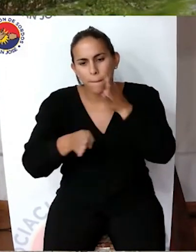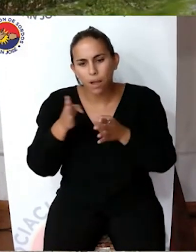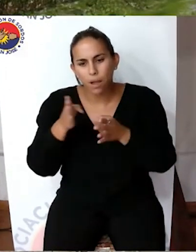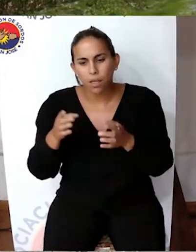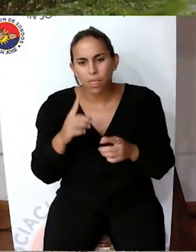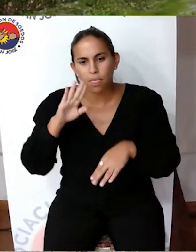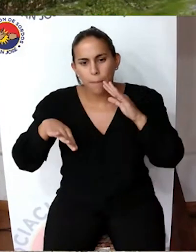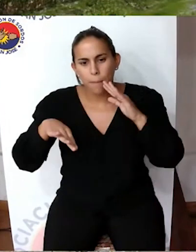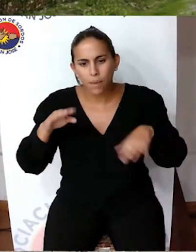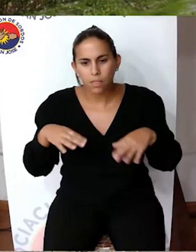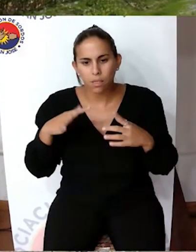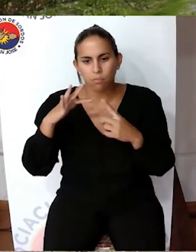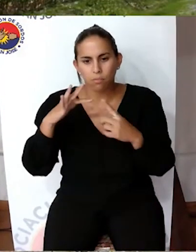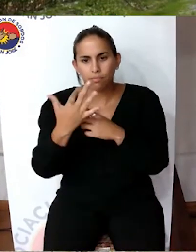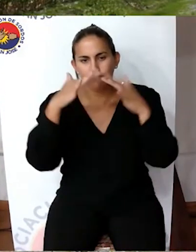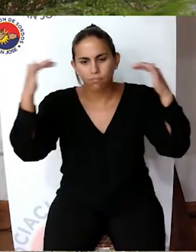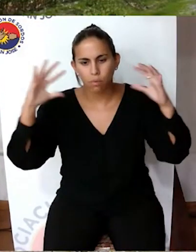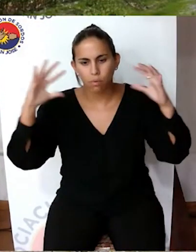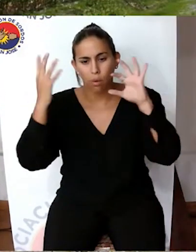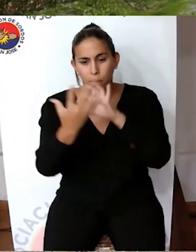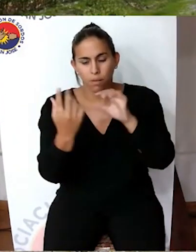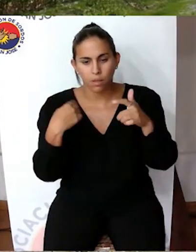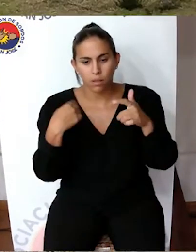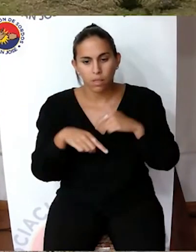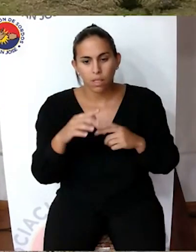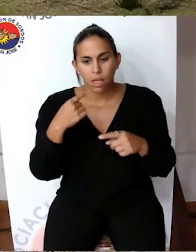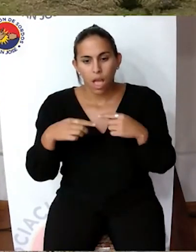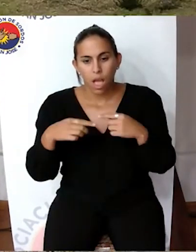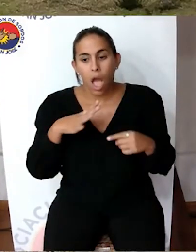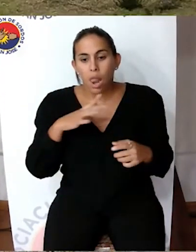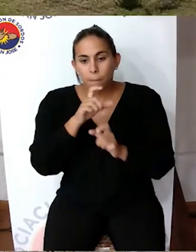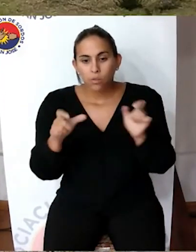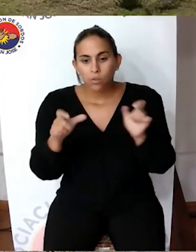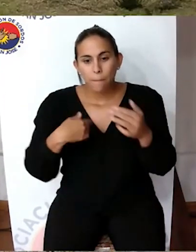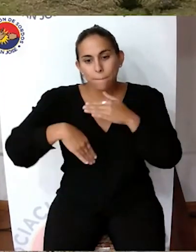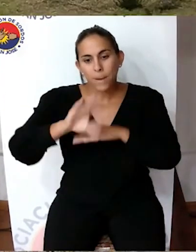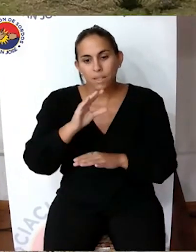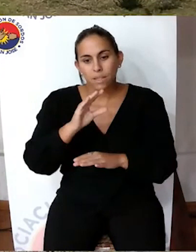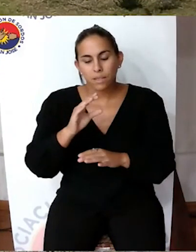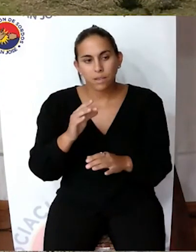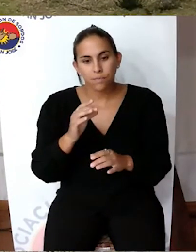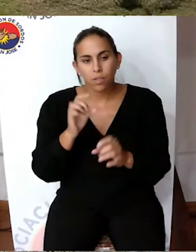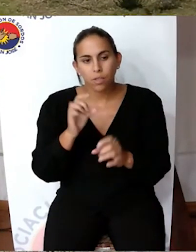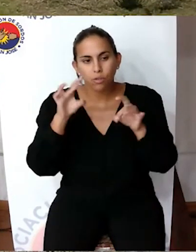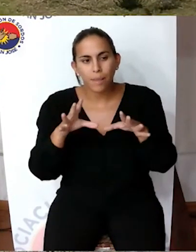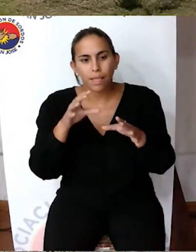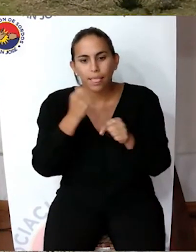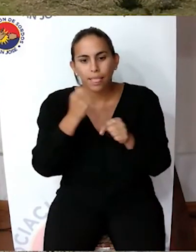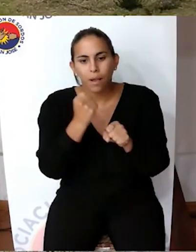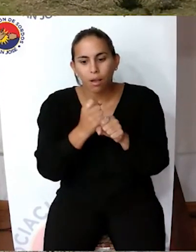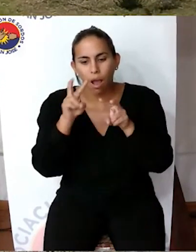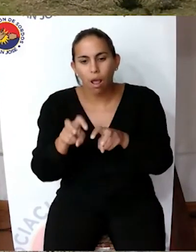condiciones atmosféricas, entre otras. Quienes están más expuestos no son solamente los trabajadores agrícolas y quienes